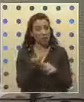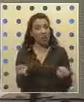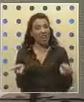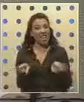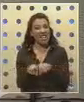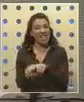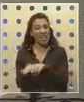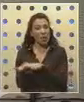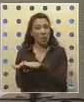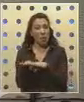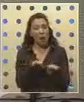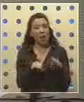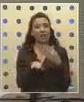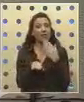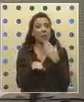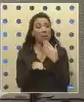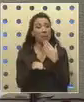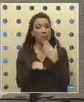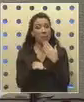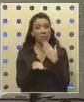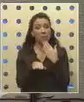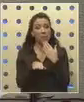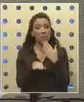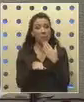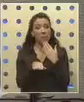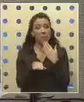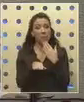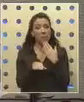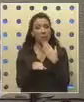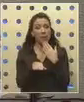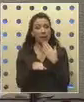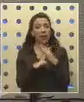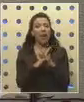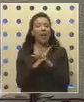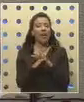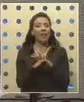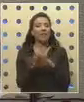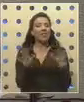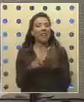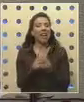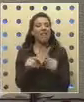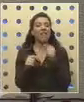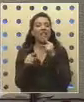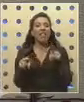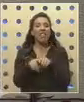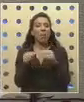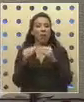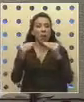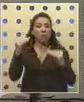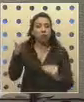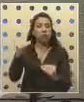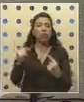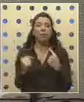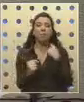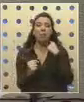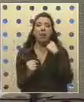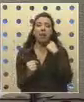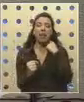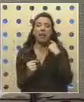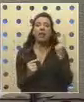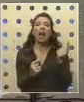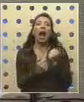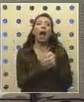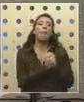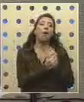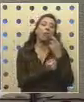igualdad también en este ámbito, es decir, terminar con esta desigualdad que perjudica al amor